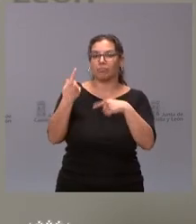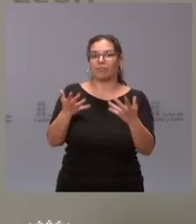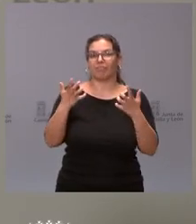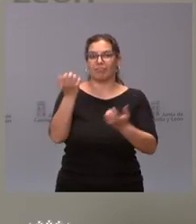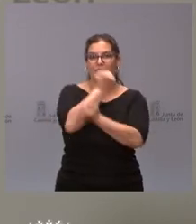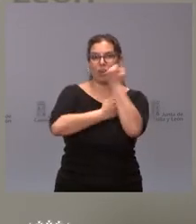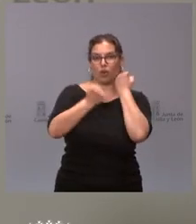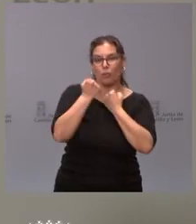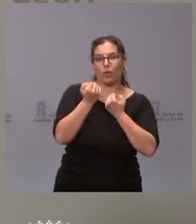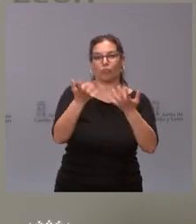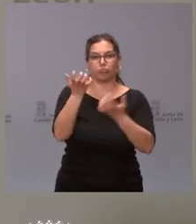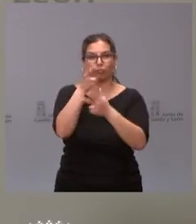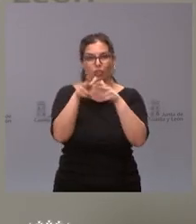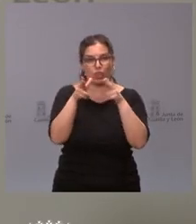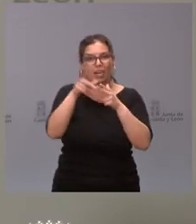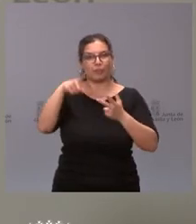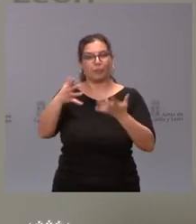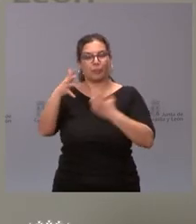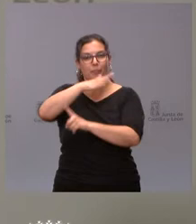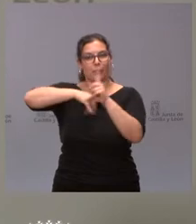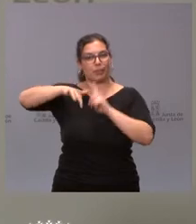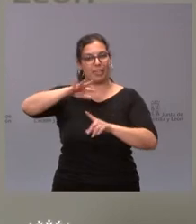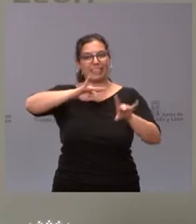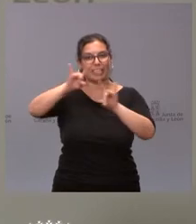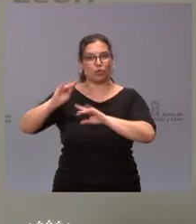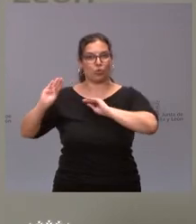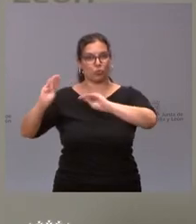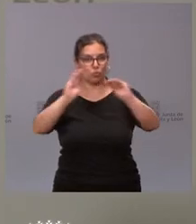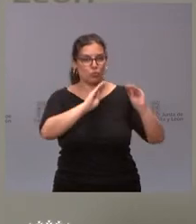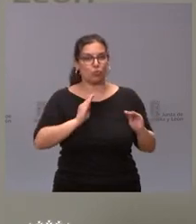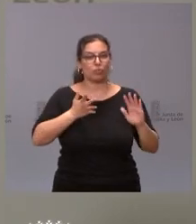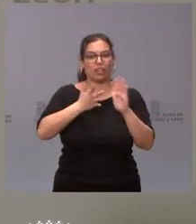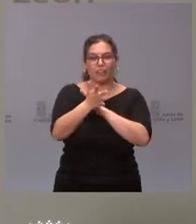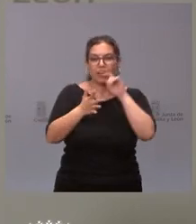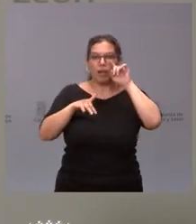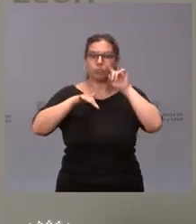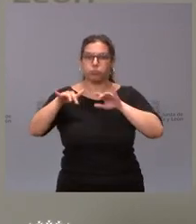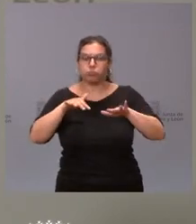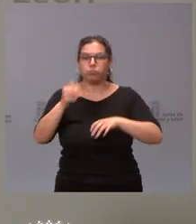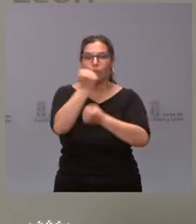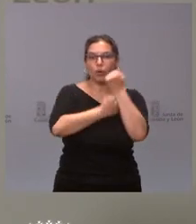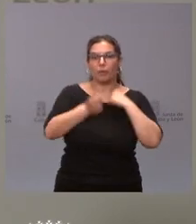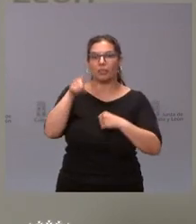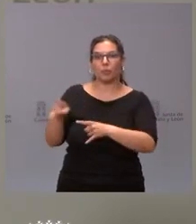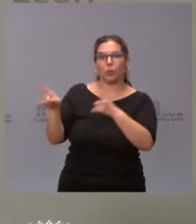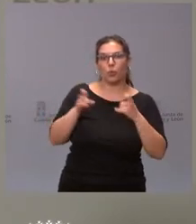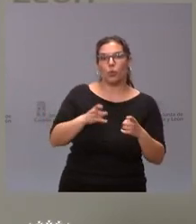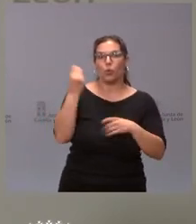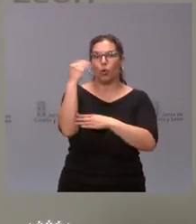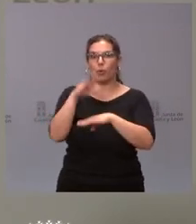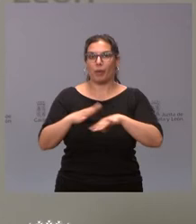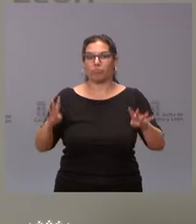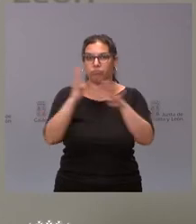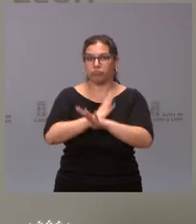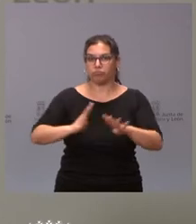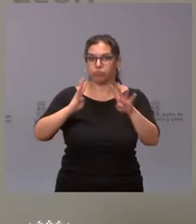económicos, sociales y medioambientales en los territorios. Contribuyen a la generación de actividad económica y al relevo generacional en el mundo rural